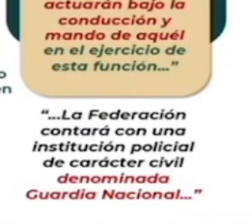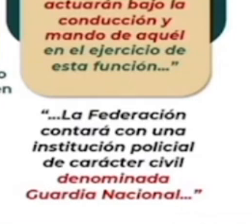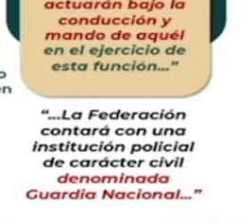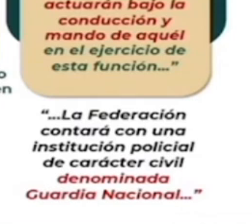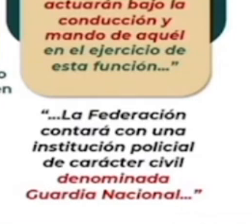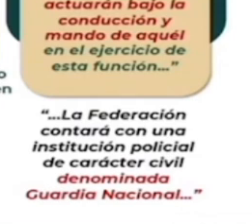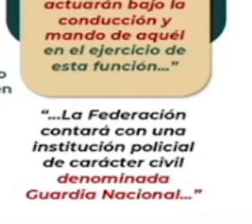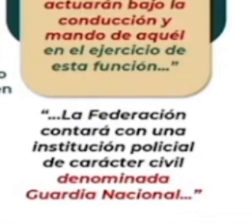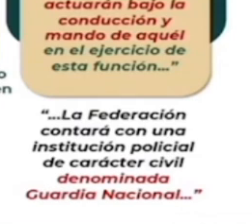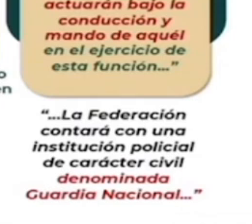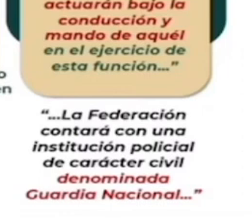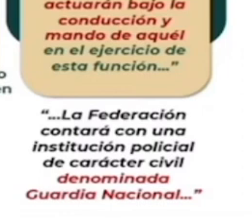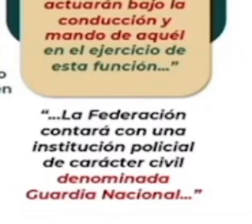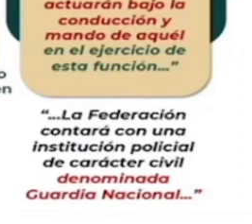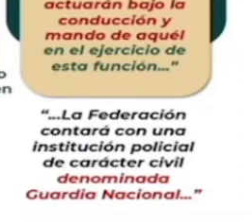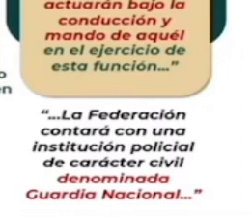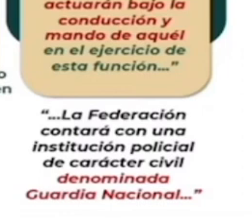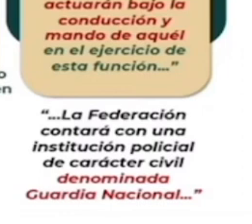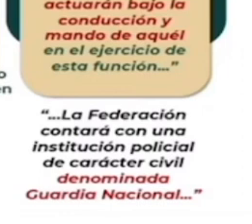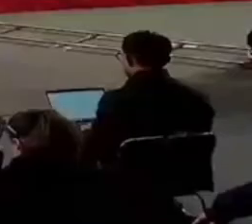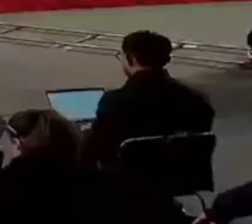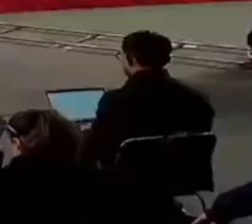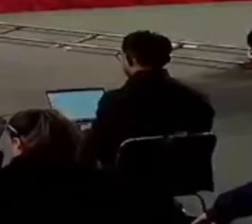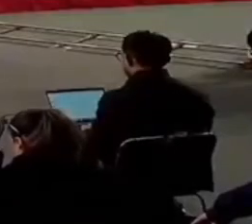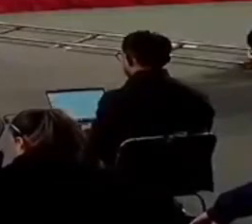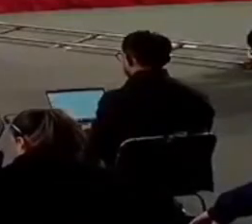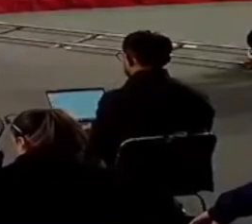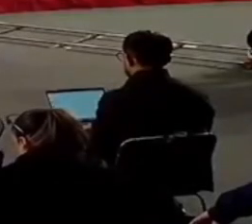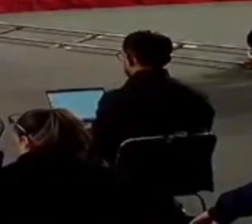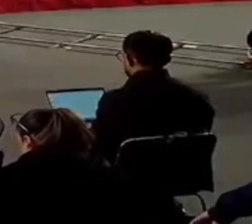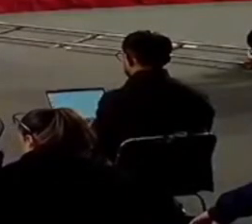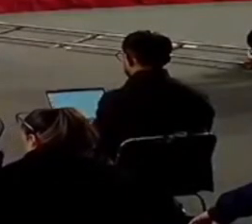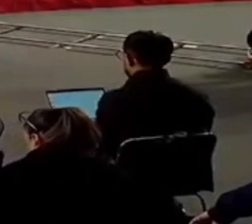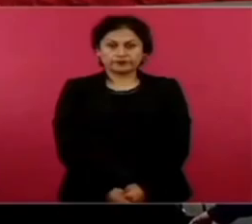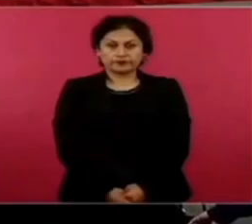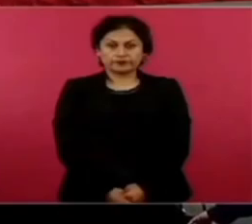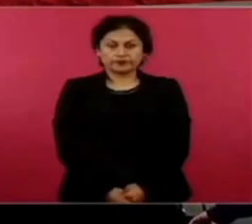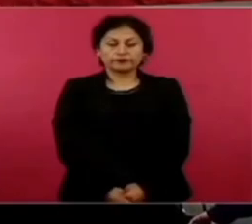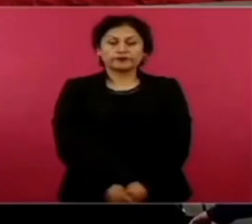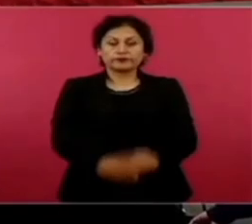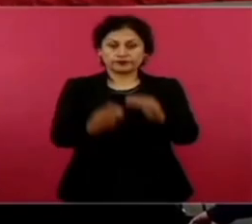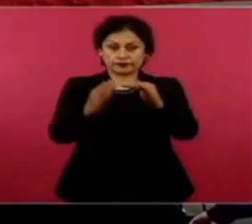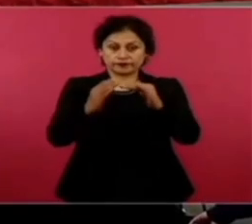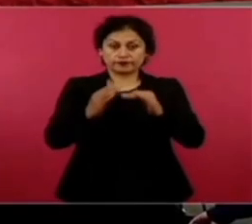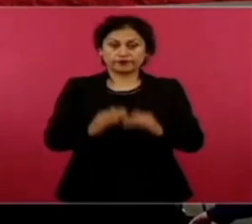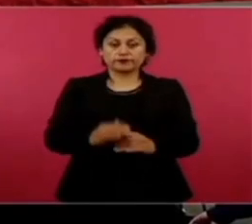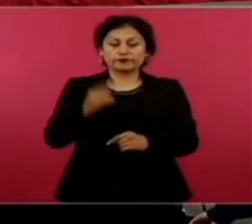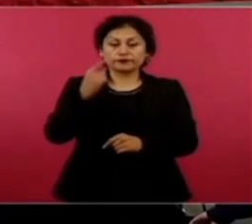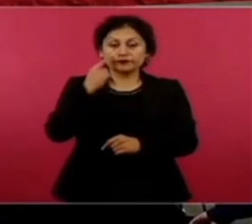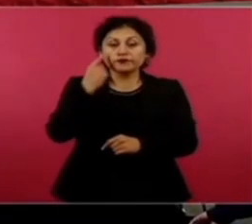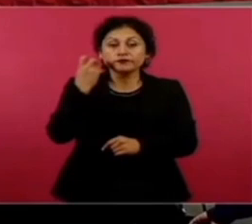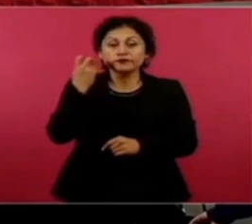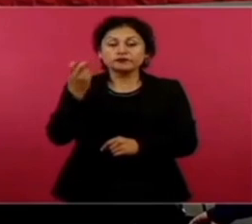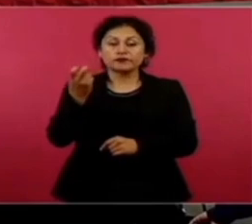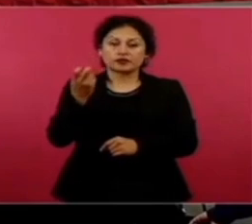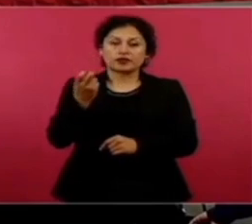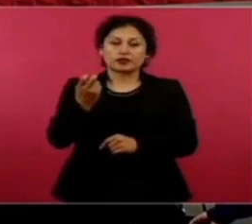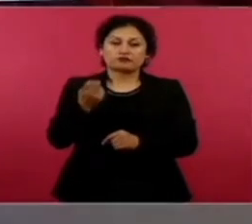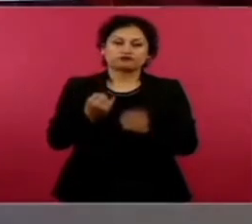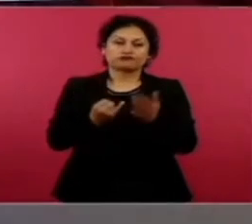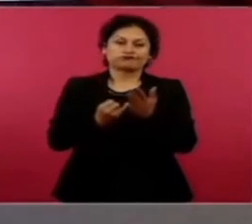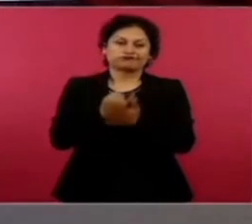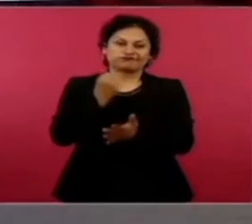familiares maestros, casi todos conocen a un maestro, saben el esfuerzo que realizan y saben las actividades que